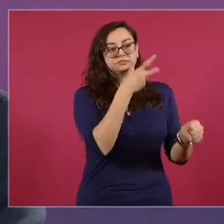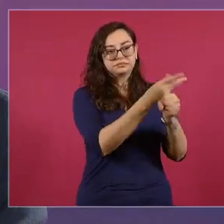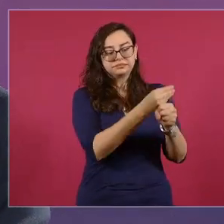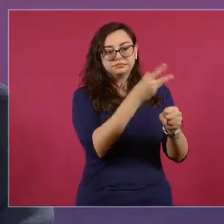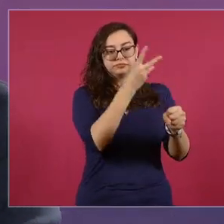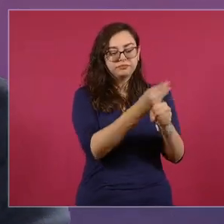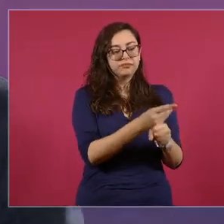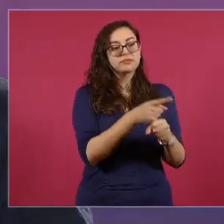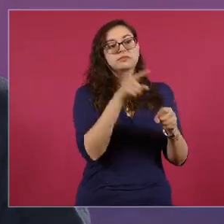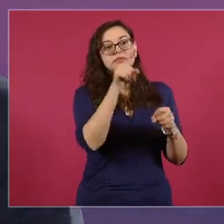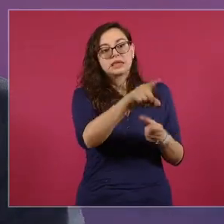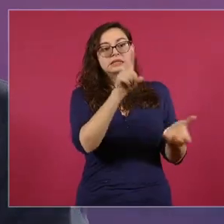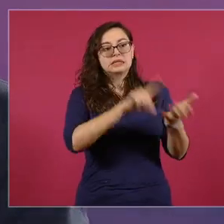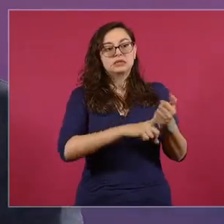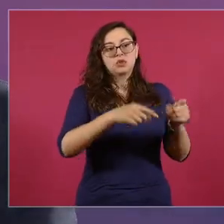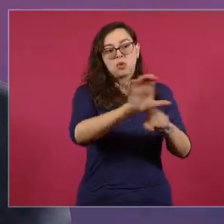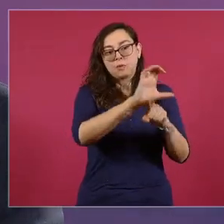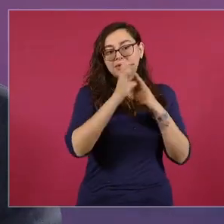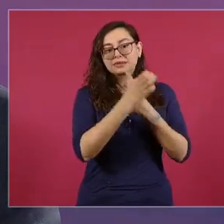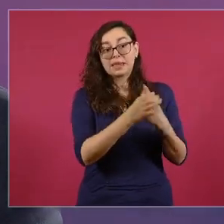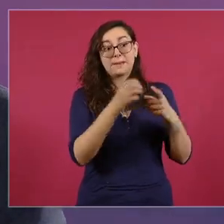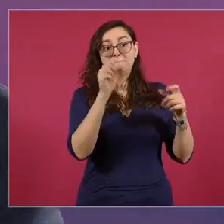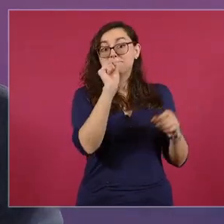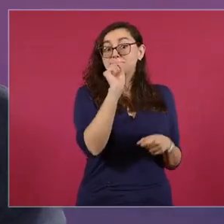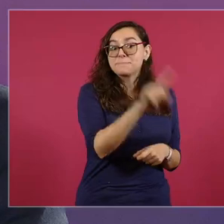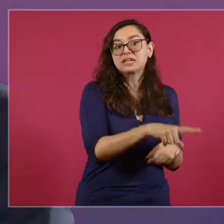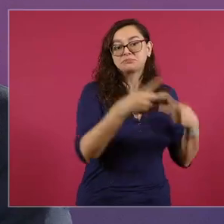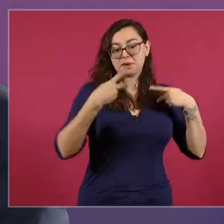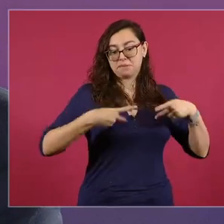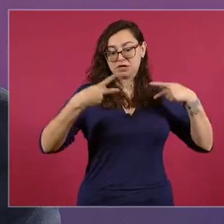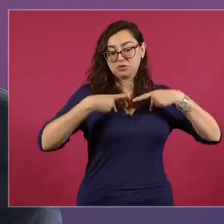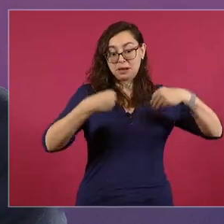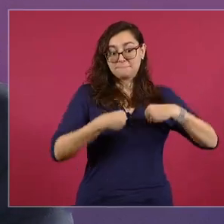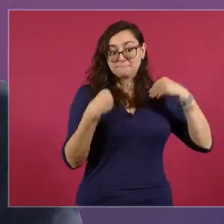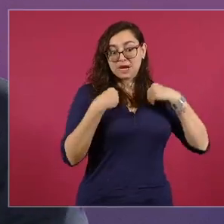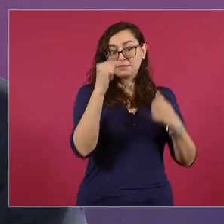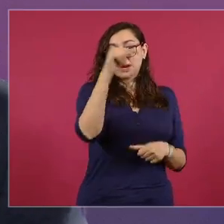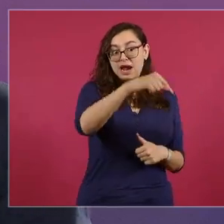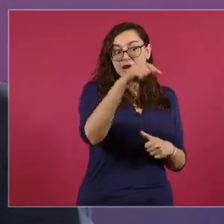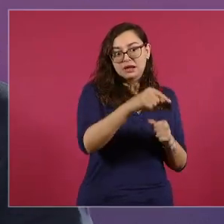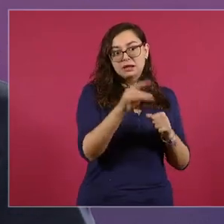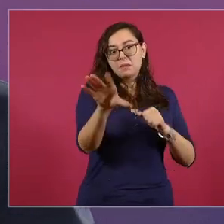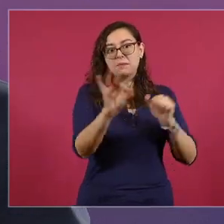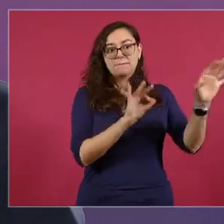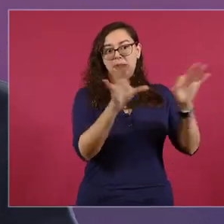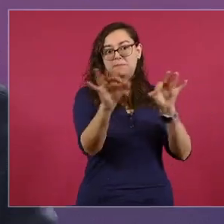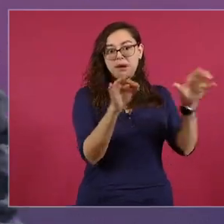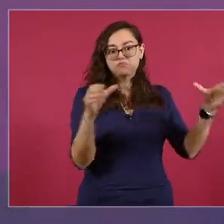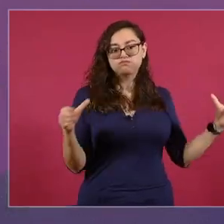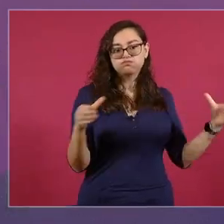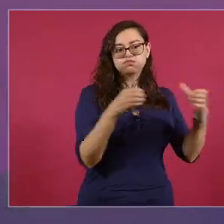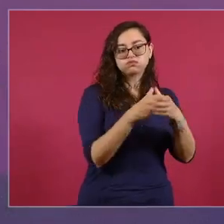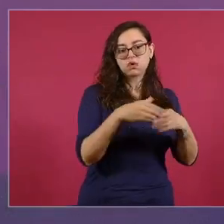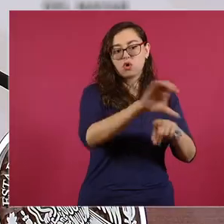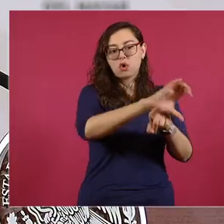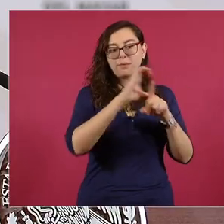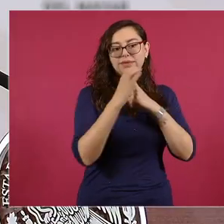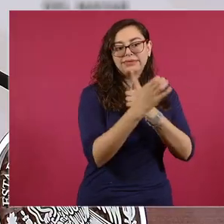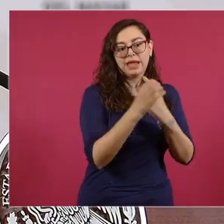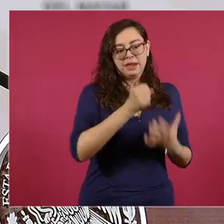realizaron asambleas y es la propia gente de la comunidad la que está ejerciendo los recursos para rehabilitar, equipar o